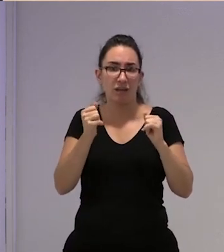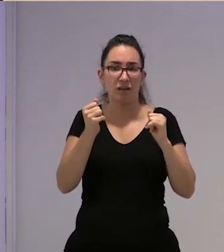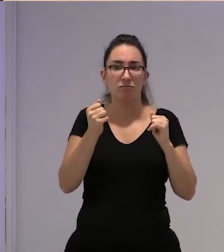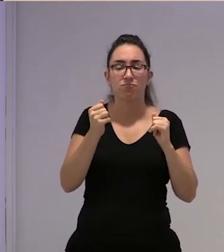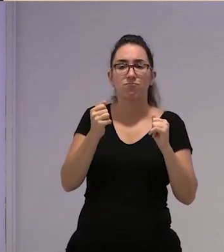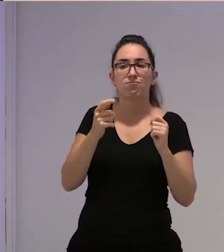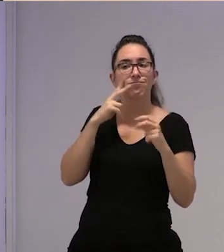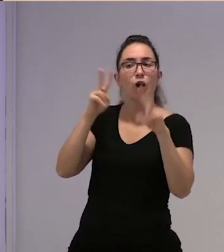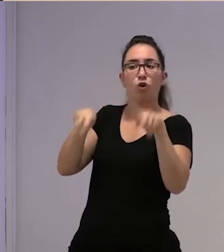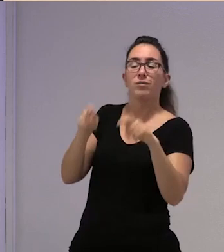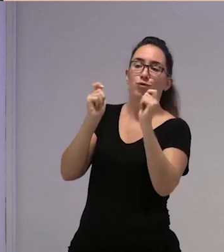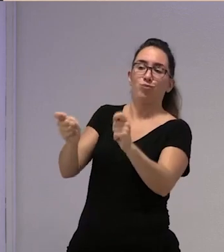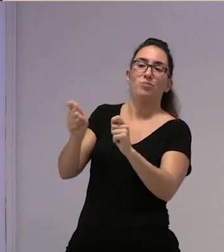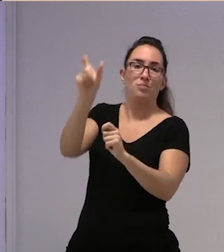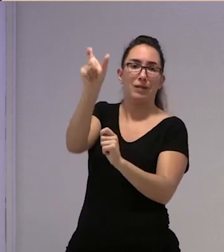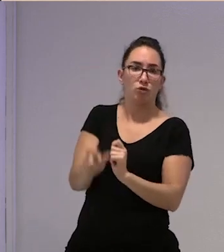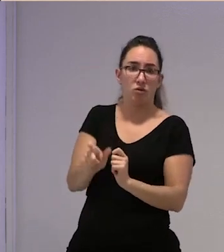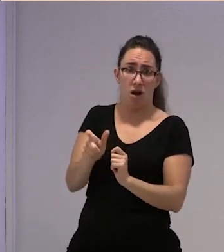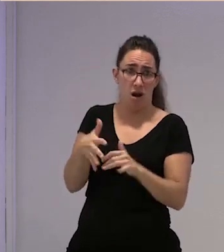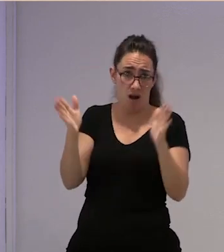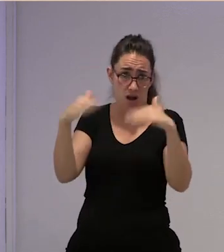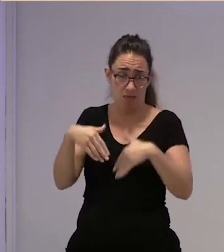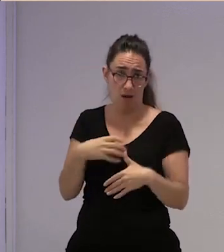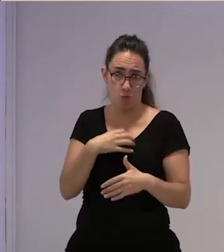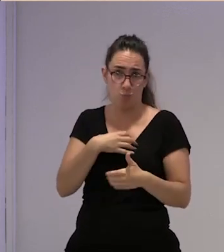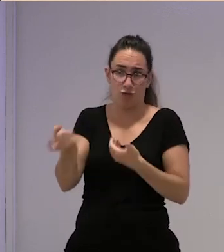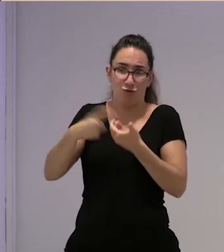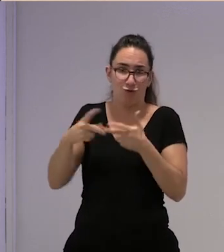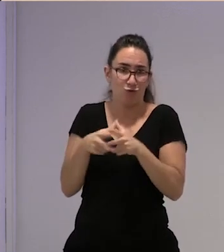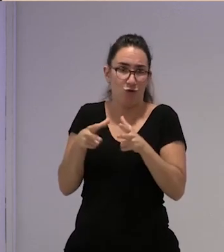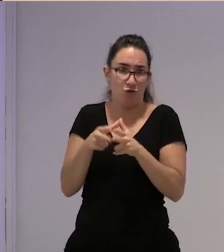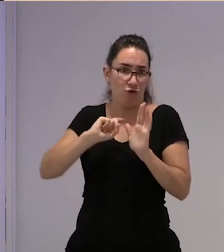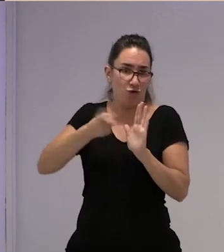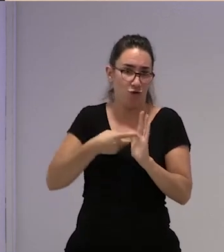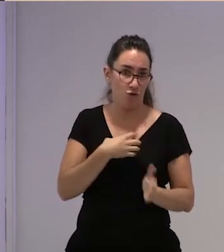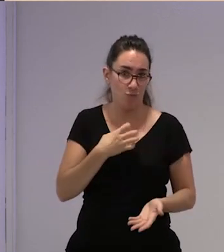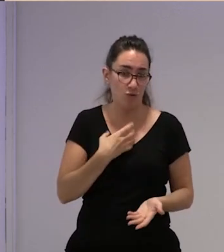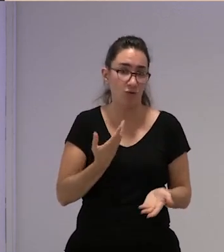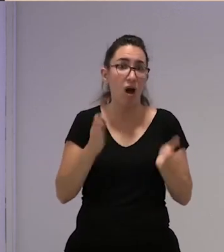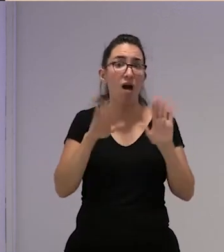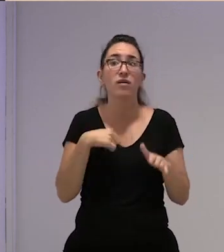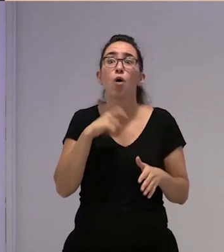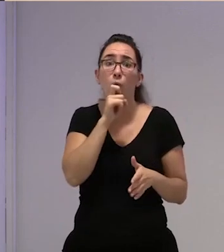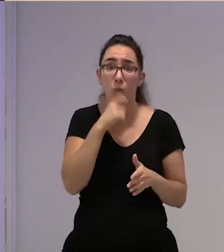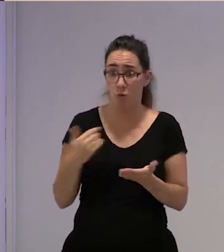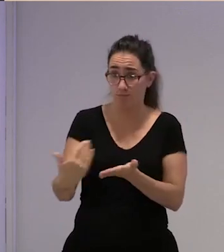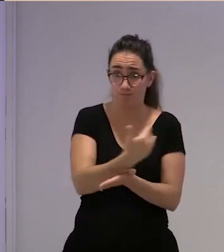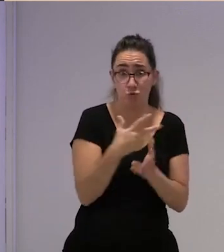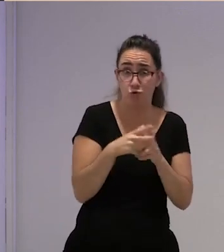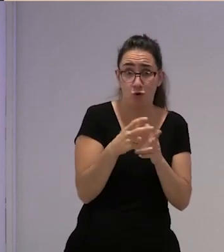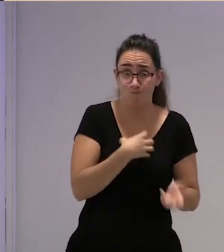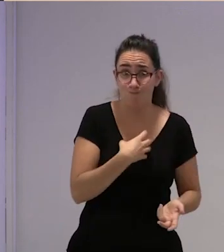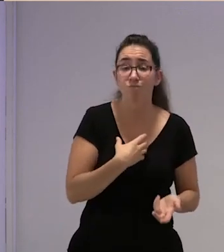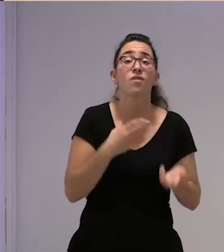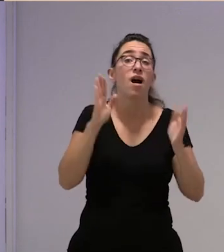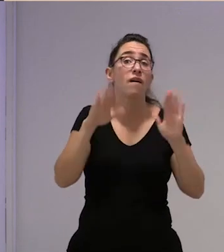personas y no podrían ni tenerlas legalmente entonces la única manera que nos ha quedado